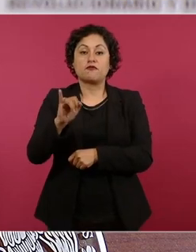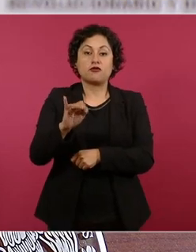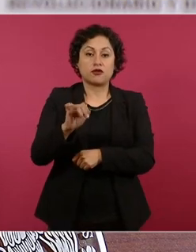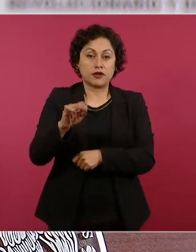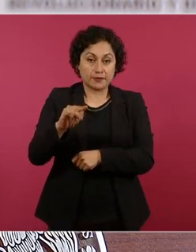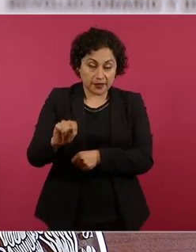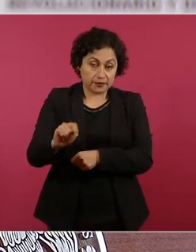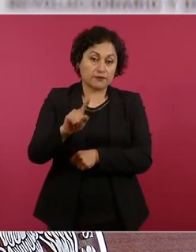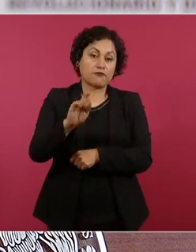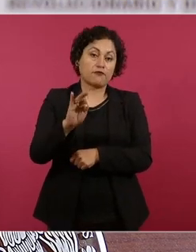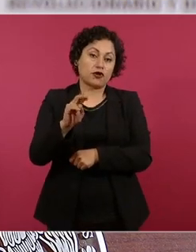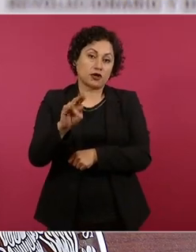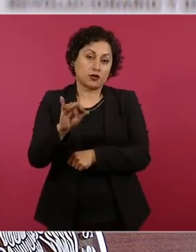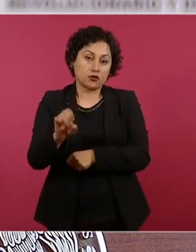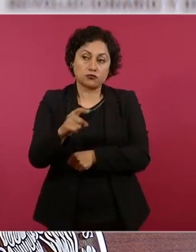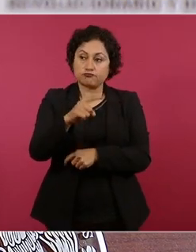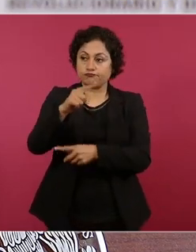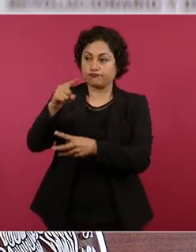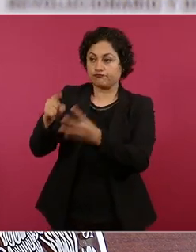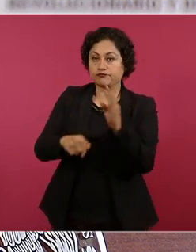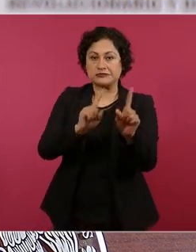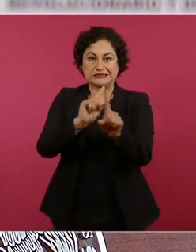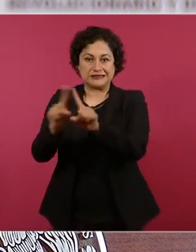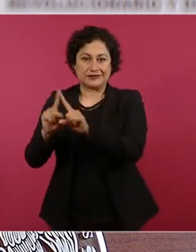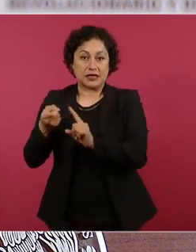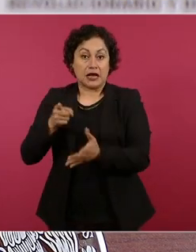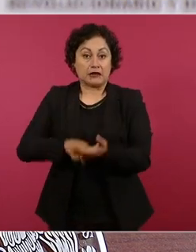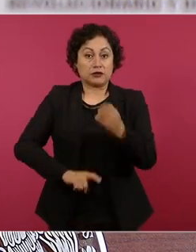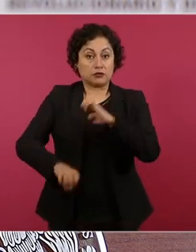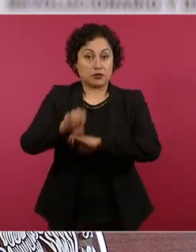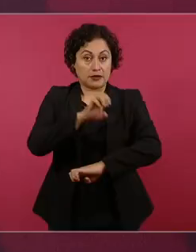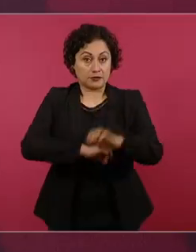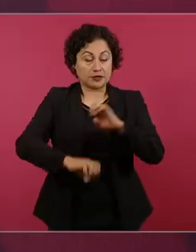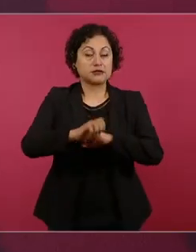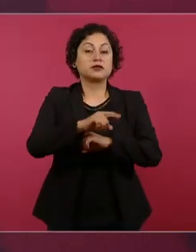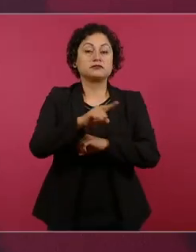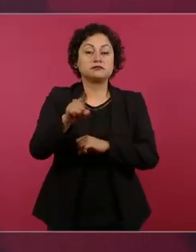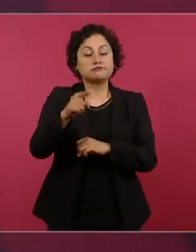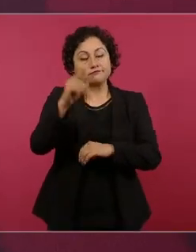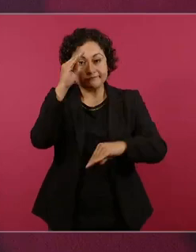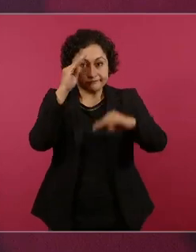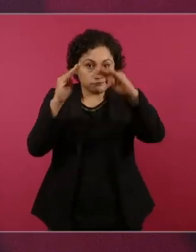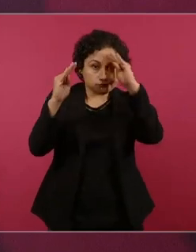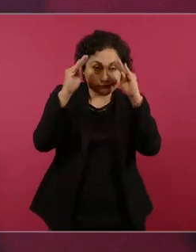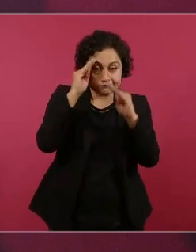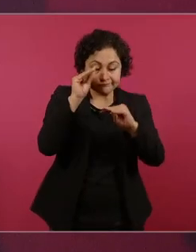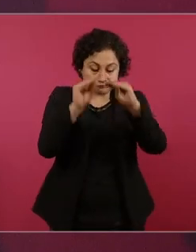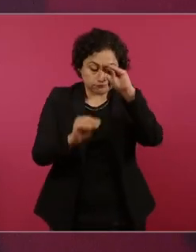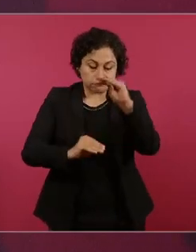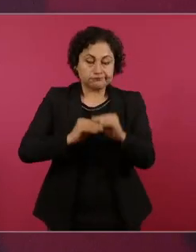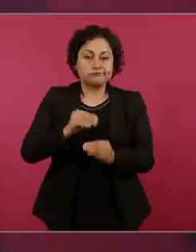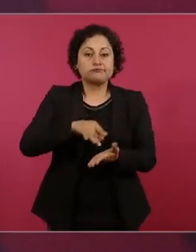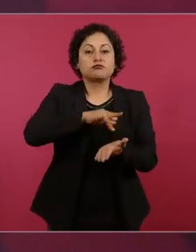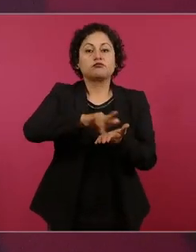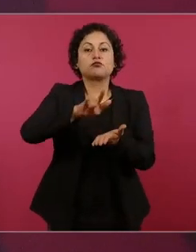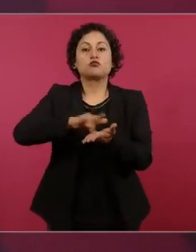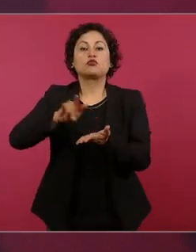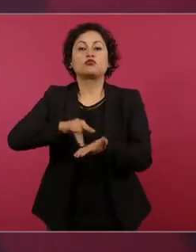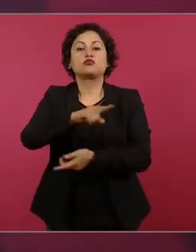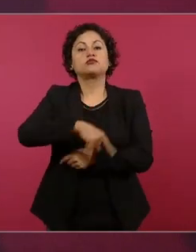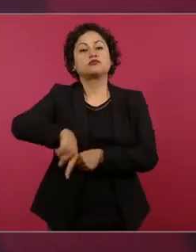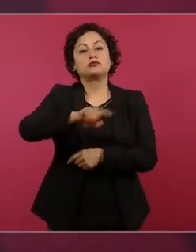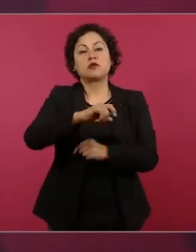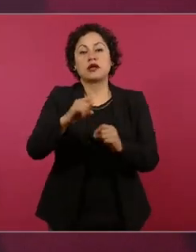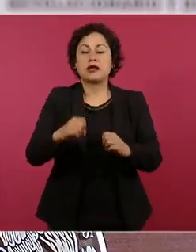establecieron estrategias para que se aplicaran los seguros de daños que aplican para quienes tienen